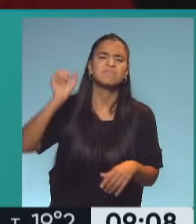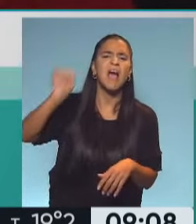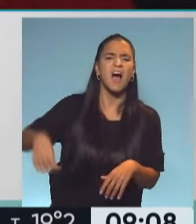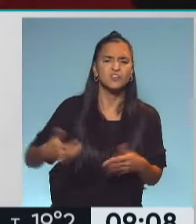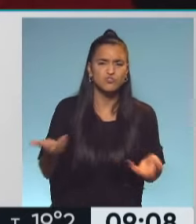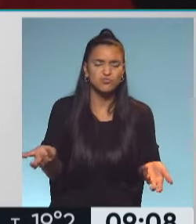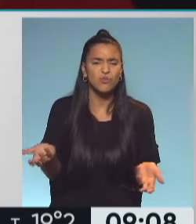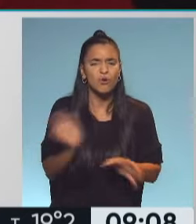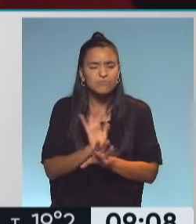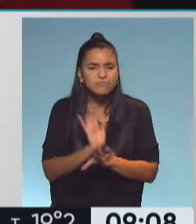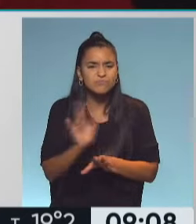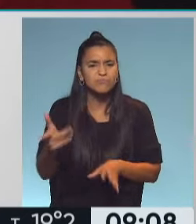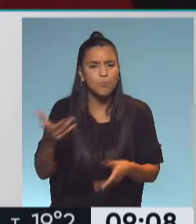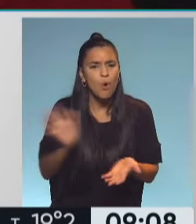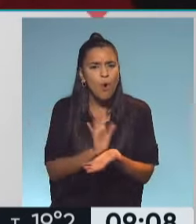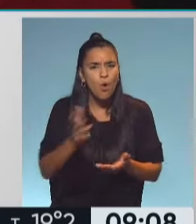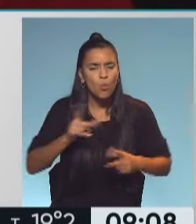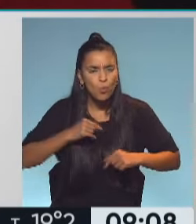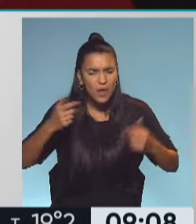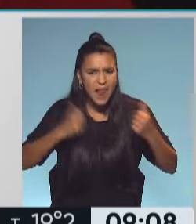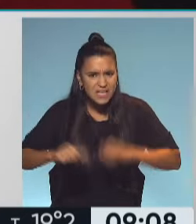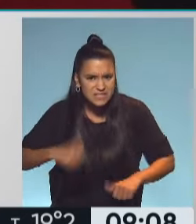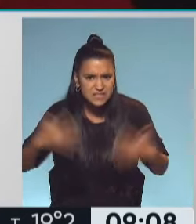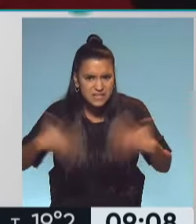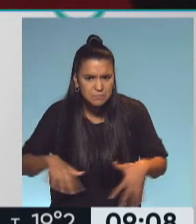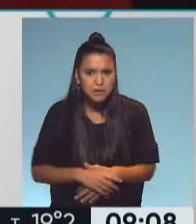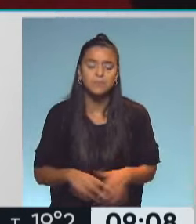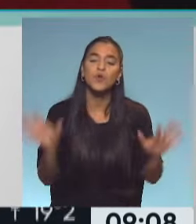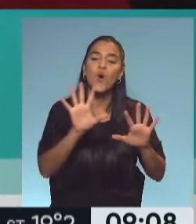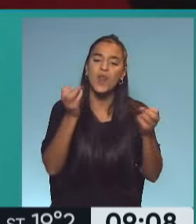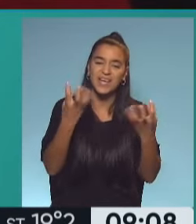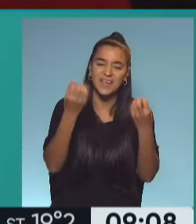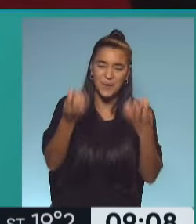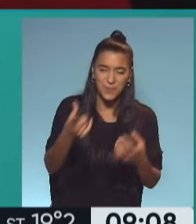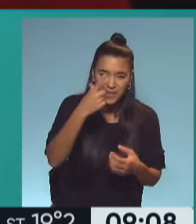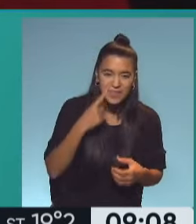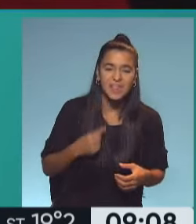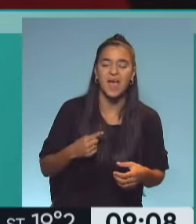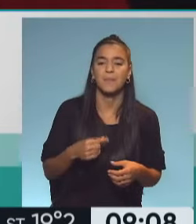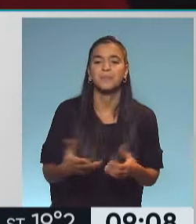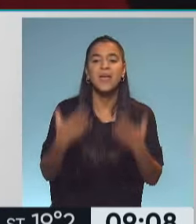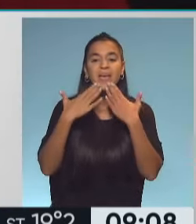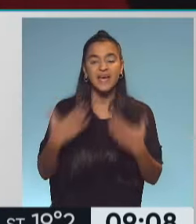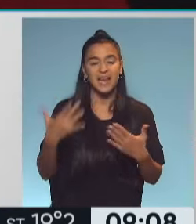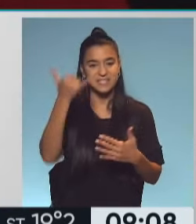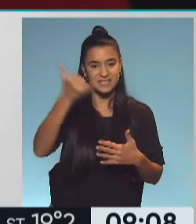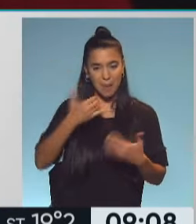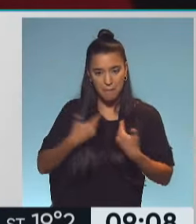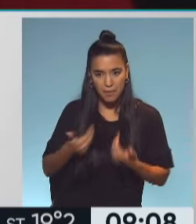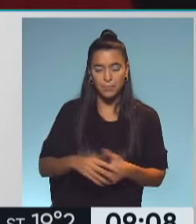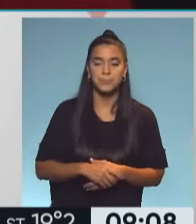que pasa a ser también un flagelo, ¿no? Hola Natalia, buenos días, gracias por el llamado.